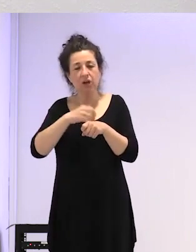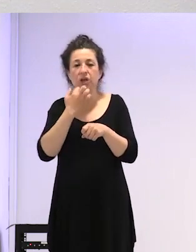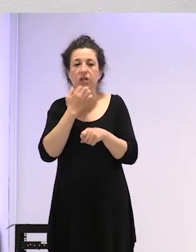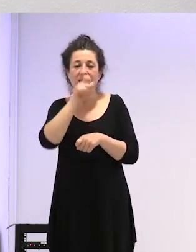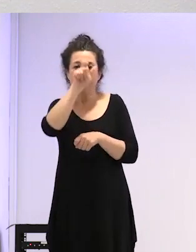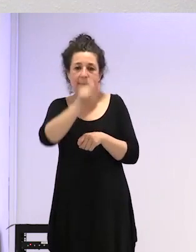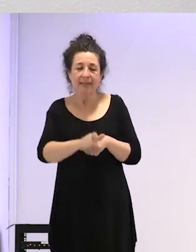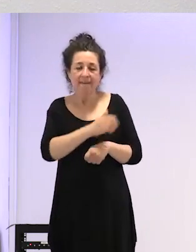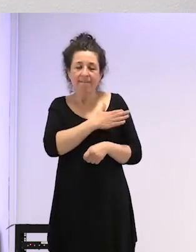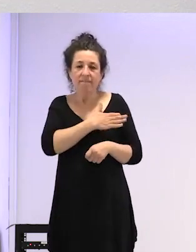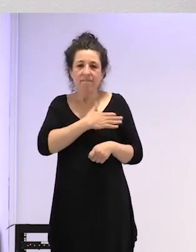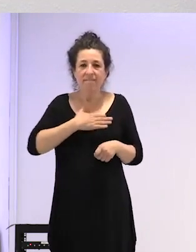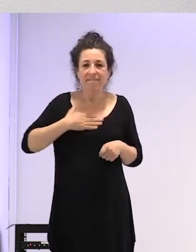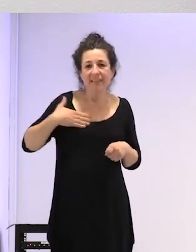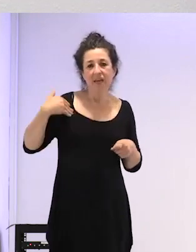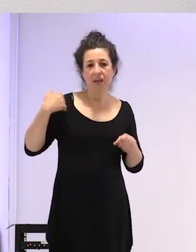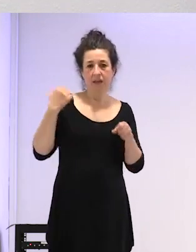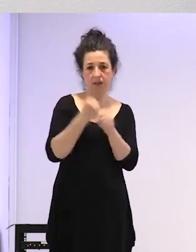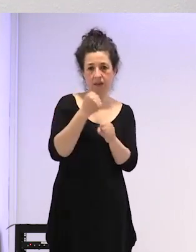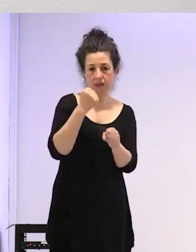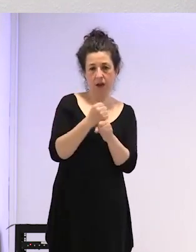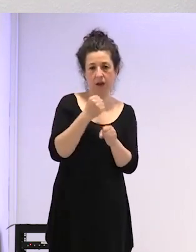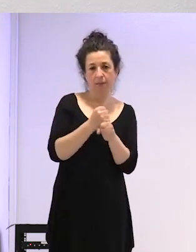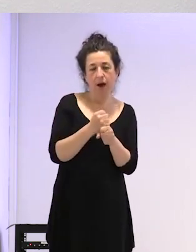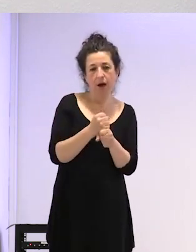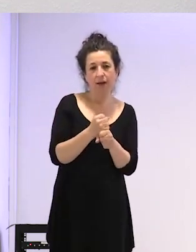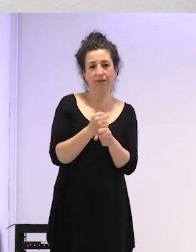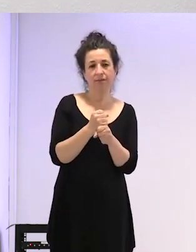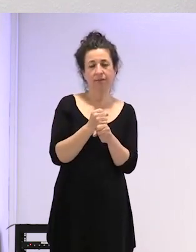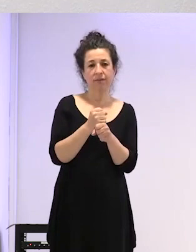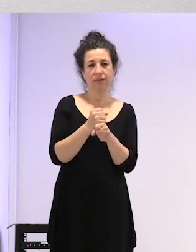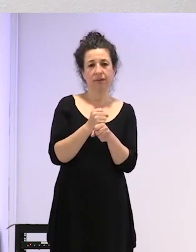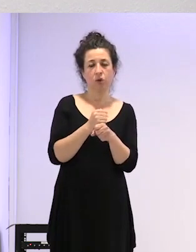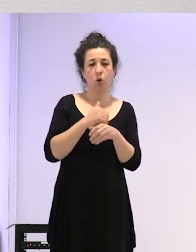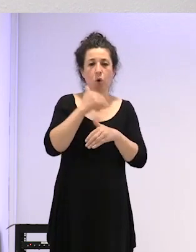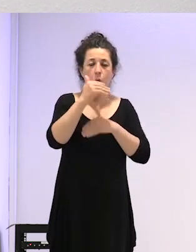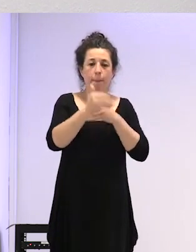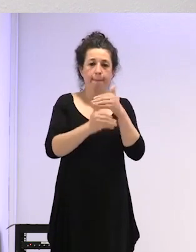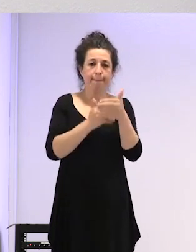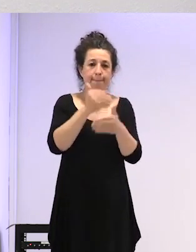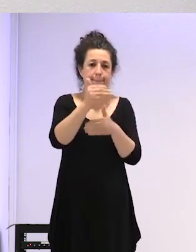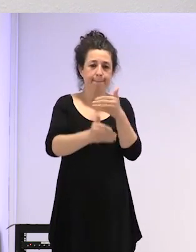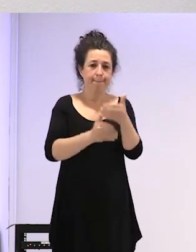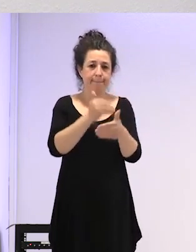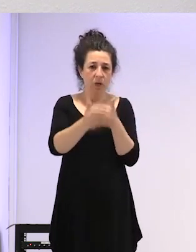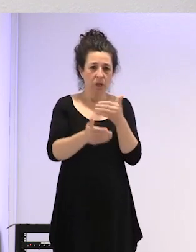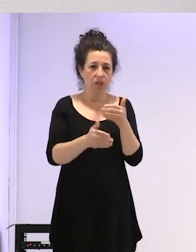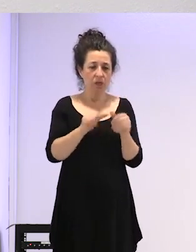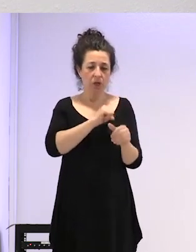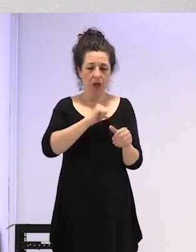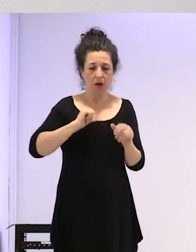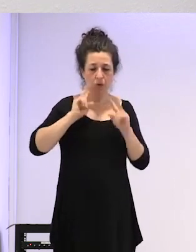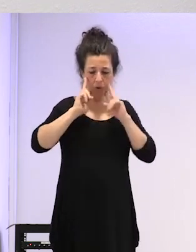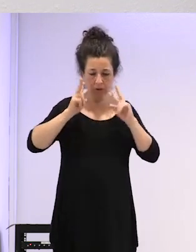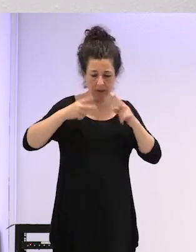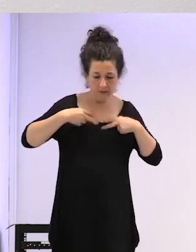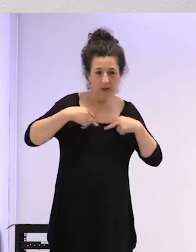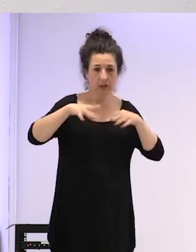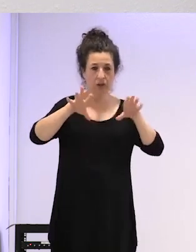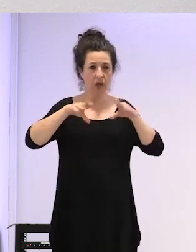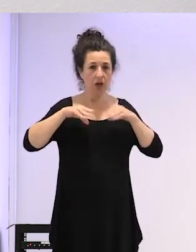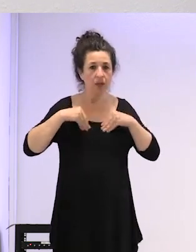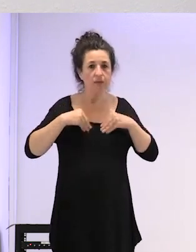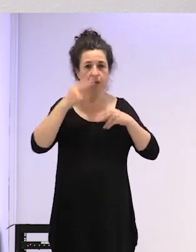persona desea trabajar alguno de los procesos estos de autoidentificación de aceptación de